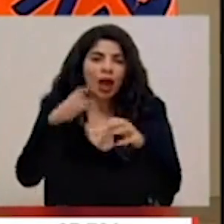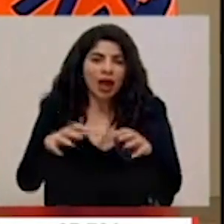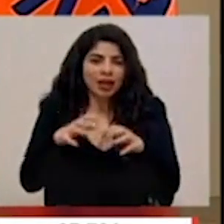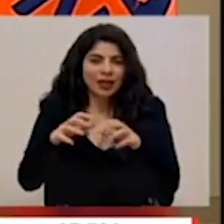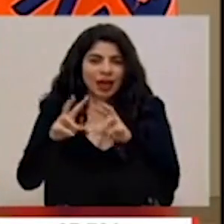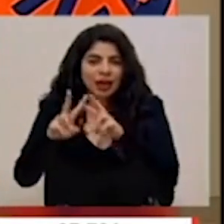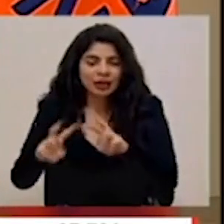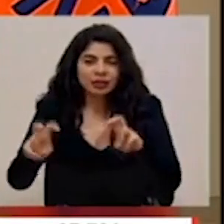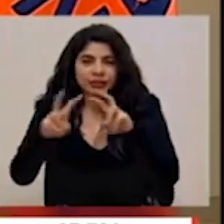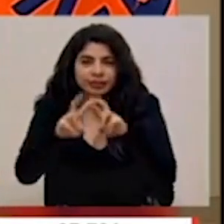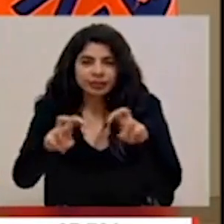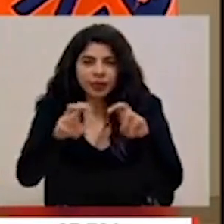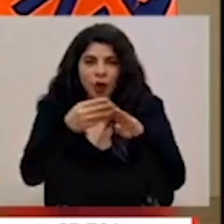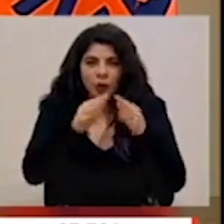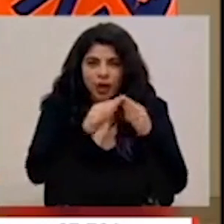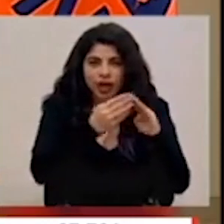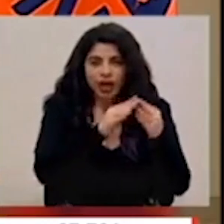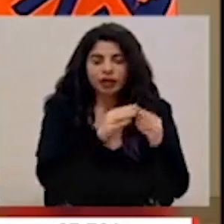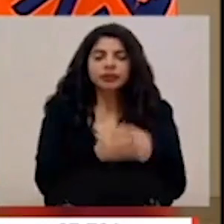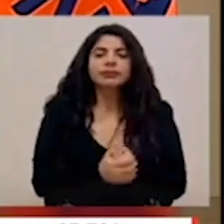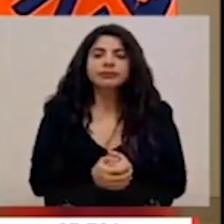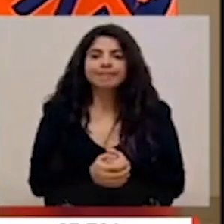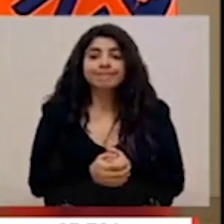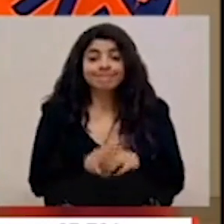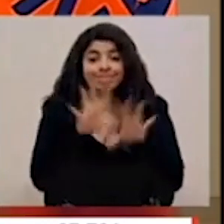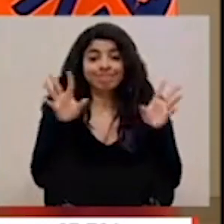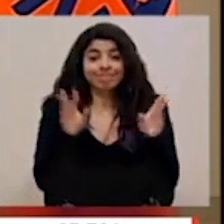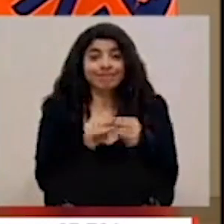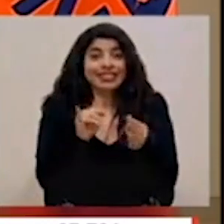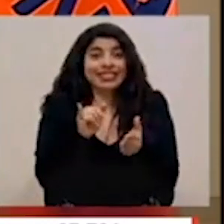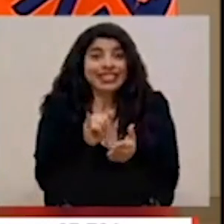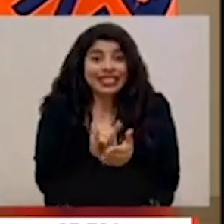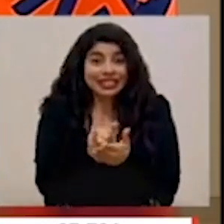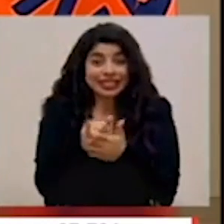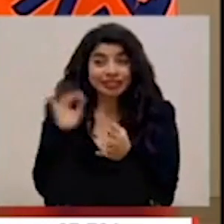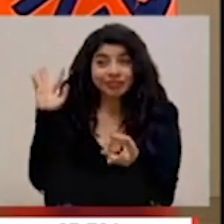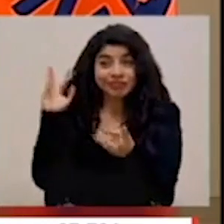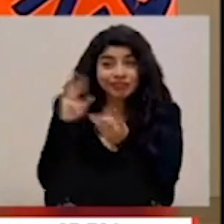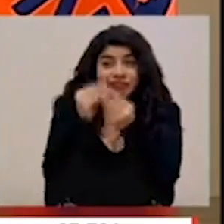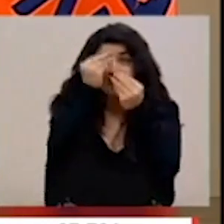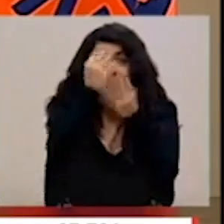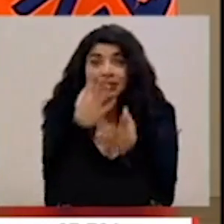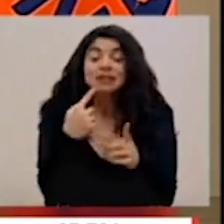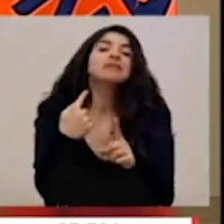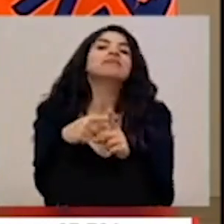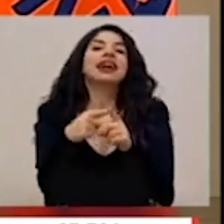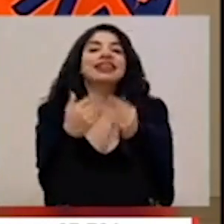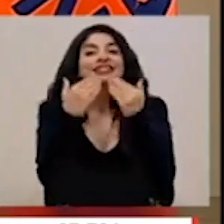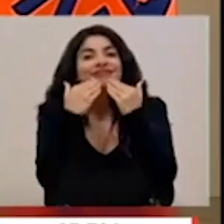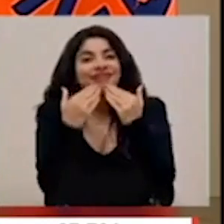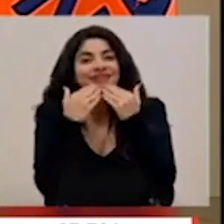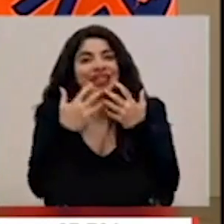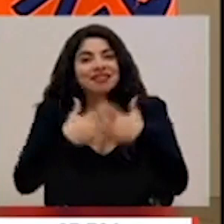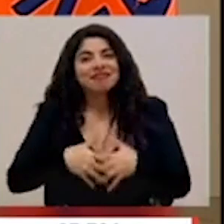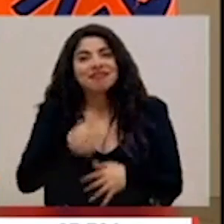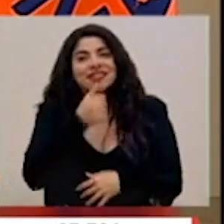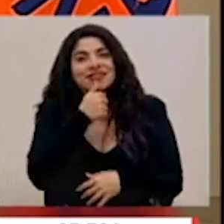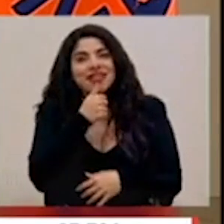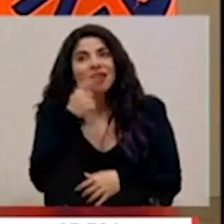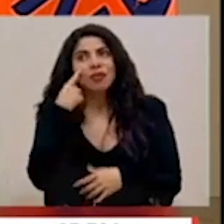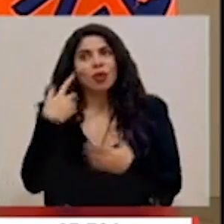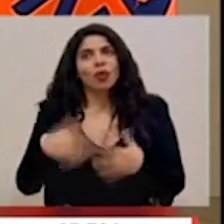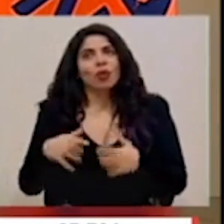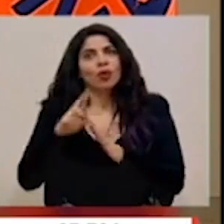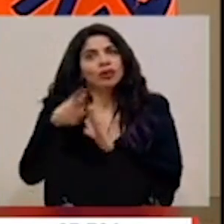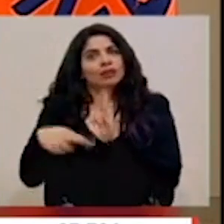tamizaje comunitario. Con esto, esta rendición de cuentas y el agradecimiento a la empresa privada por ese rol